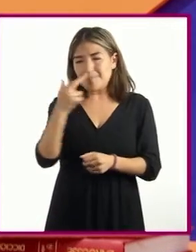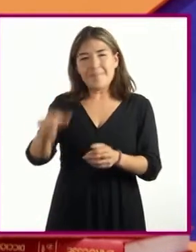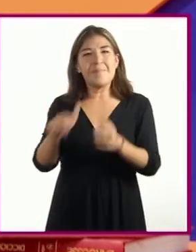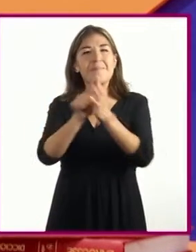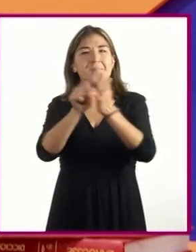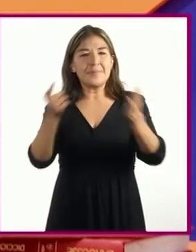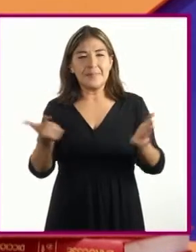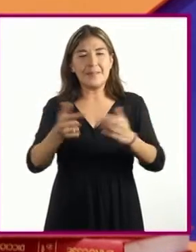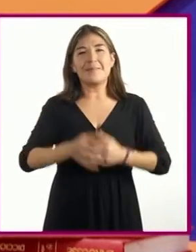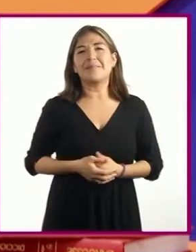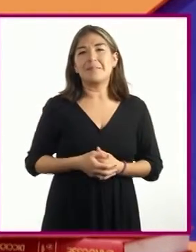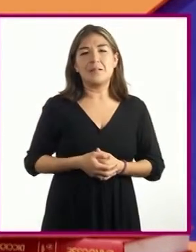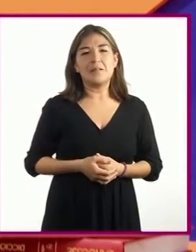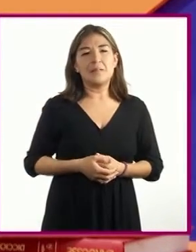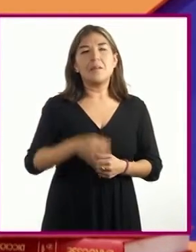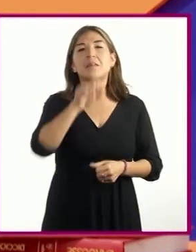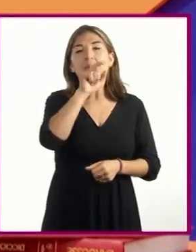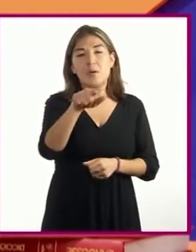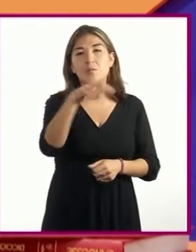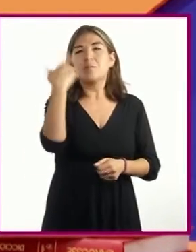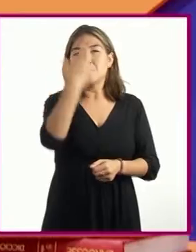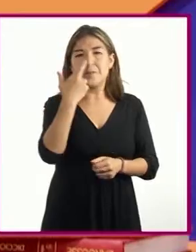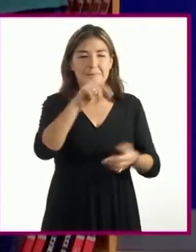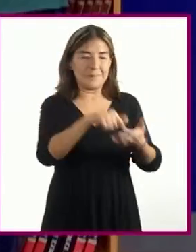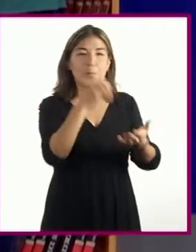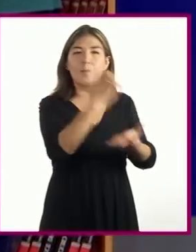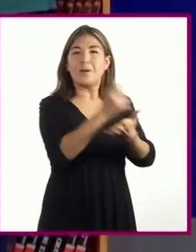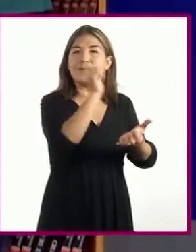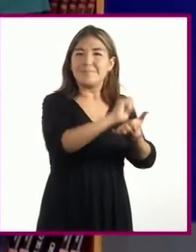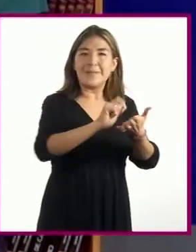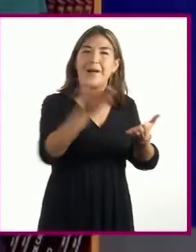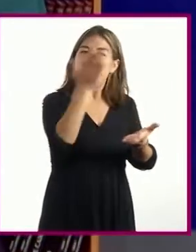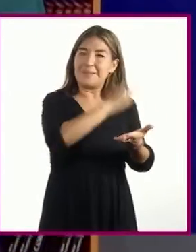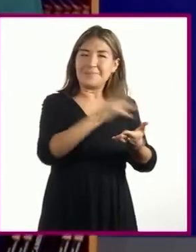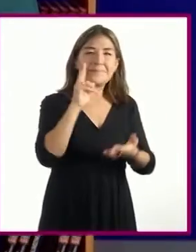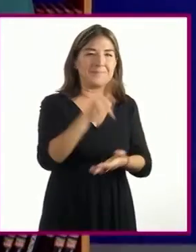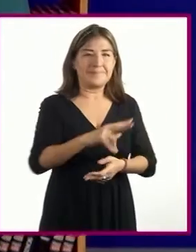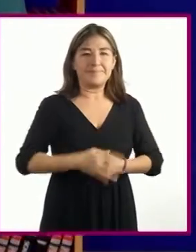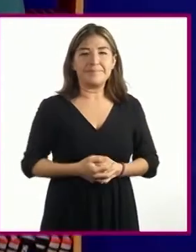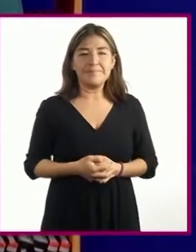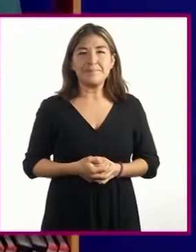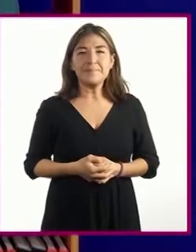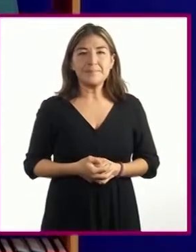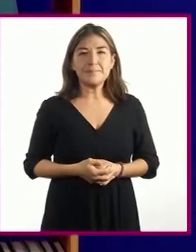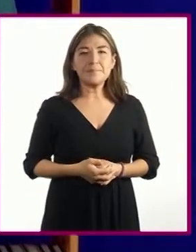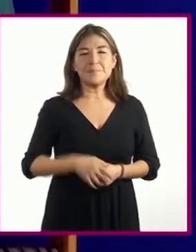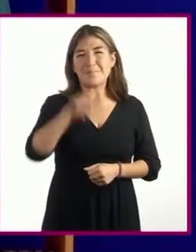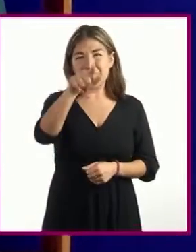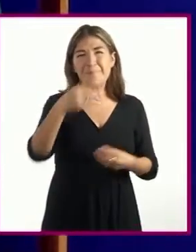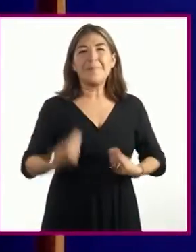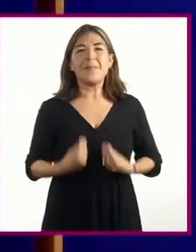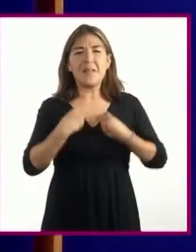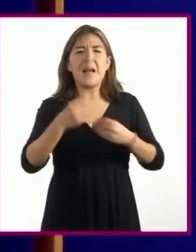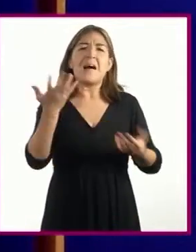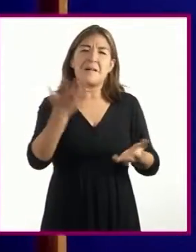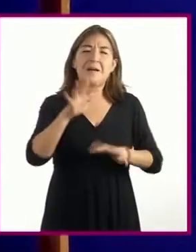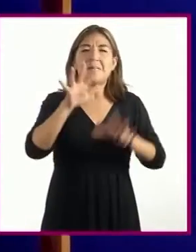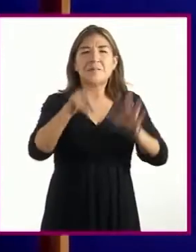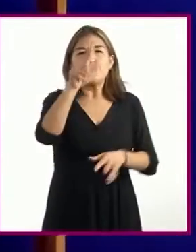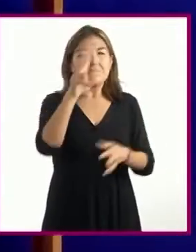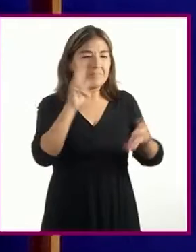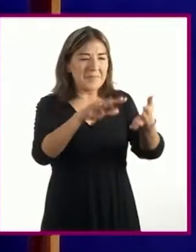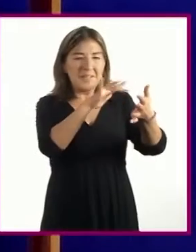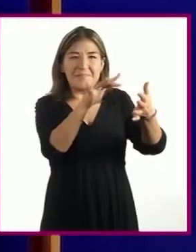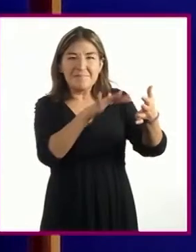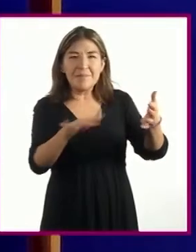de consultar su libro de texto y revisar sus apuntes. En algún momento de su vida han leído alguna narración